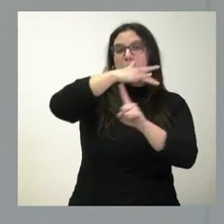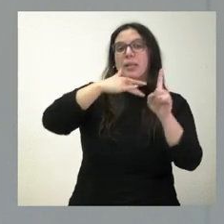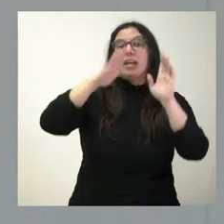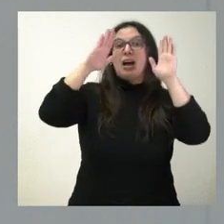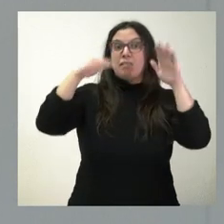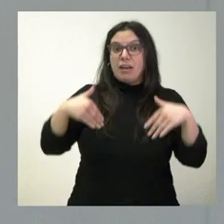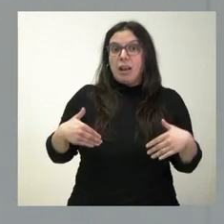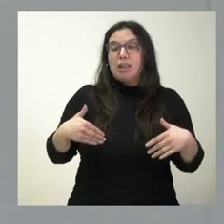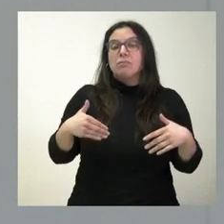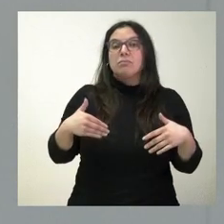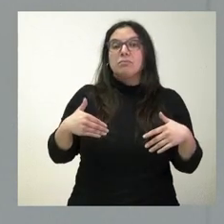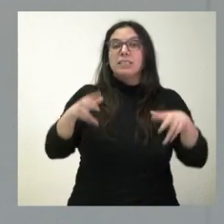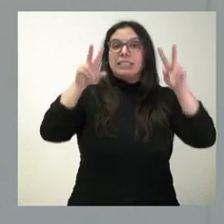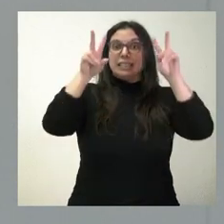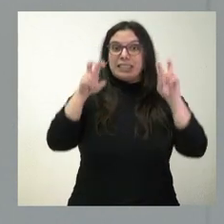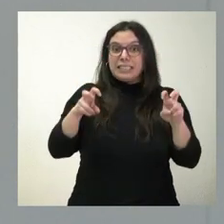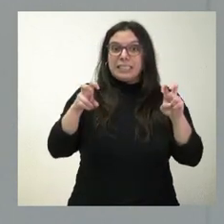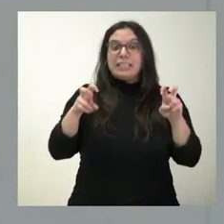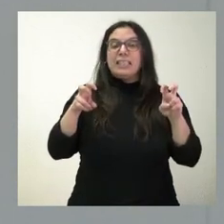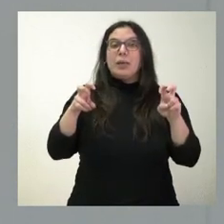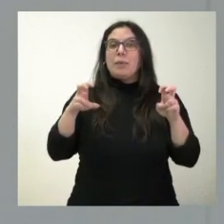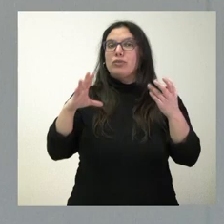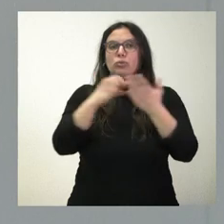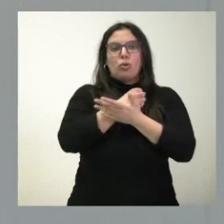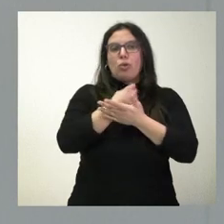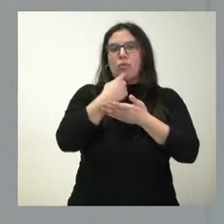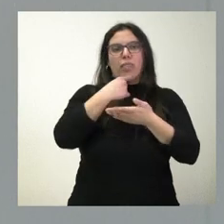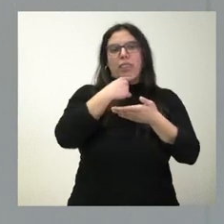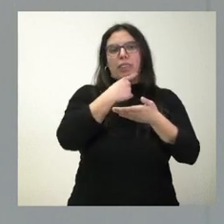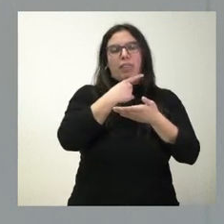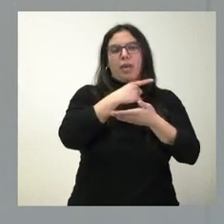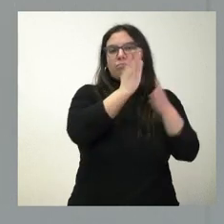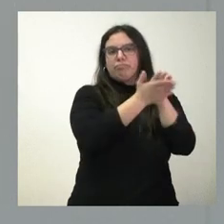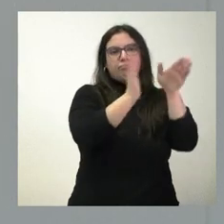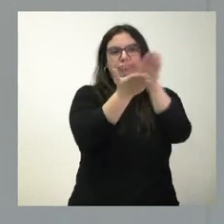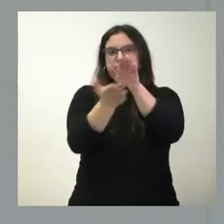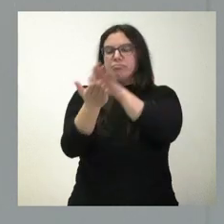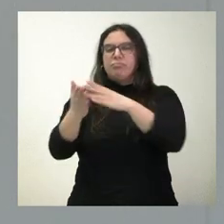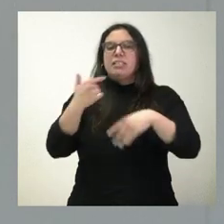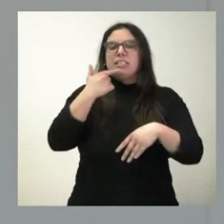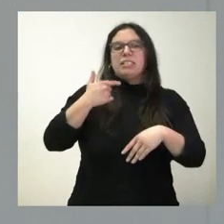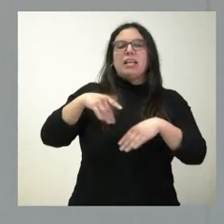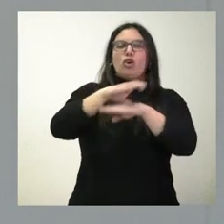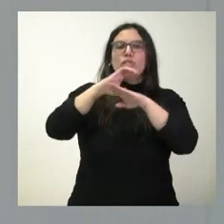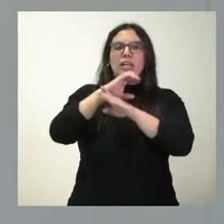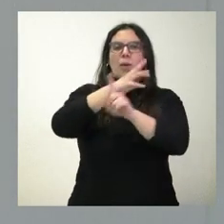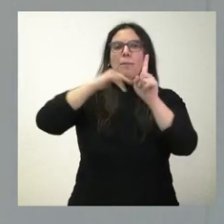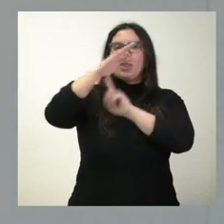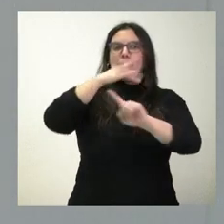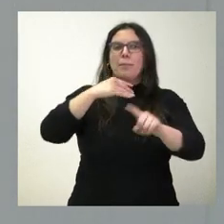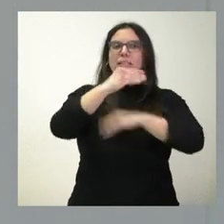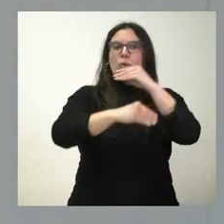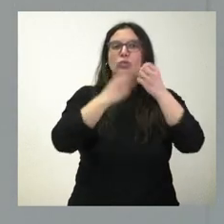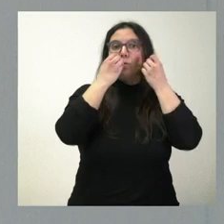finalmente los asuntos fueron absolutamente archivados en favor de la Consejería de Medio Ambiente y creemos, desde ese punto de vista, que Castilla es un buen ejemplo